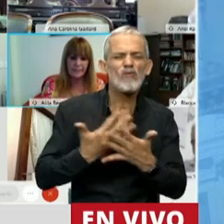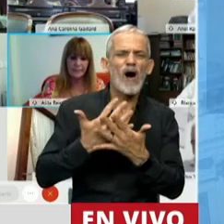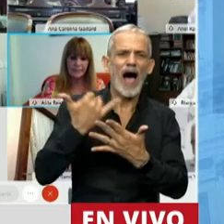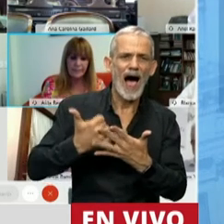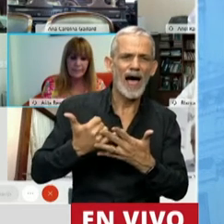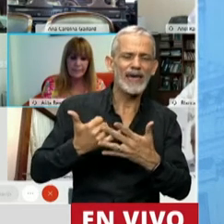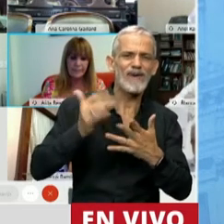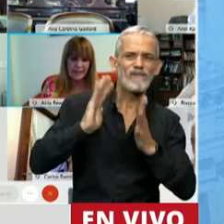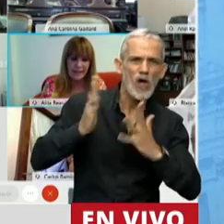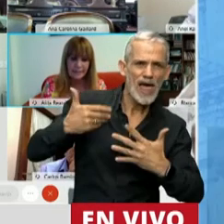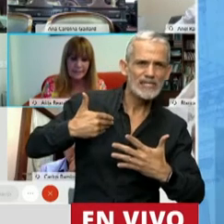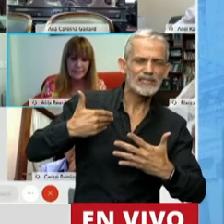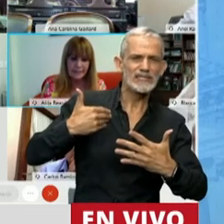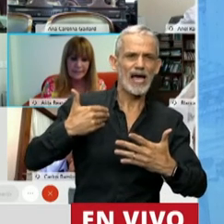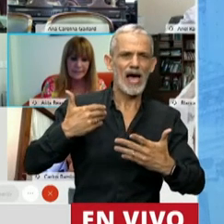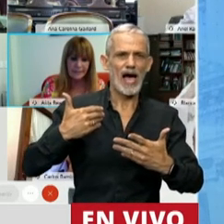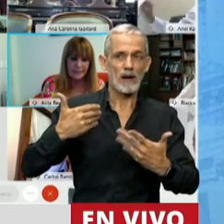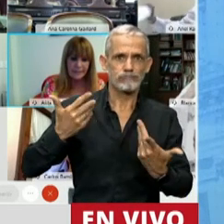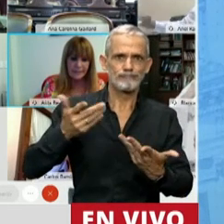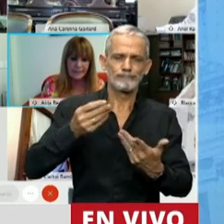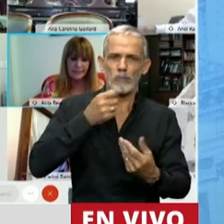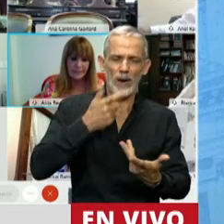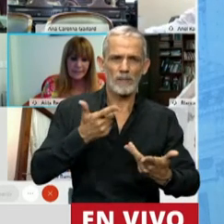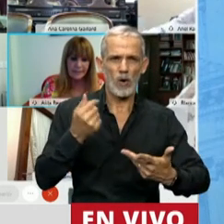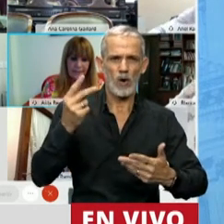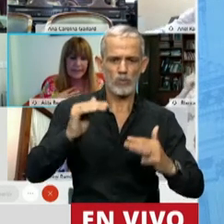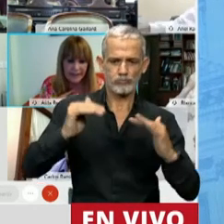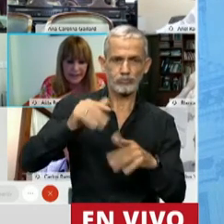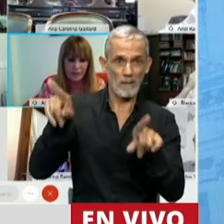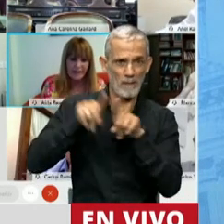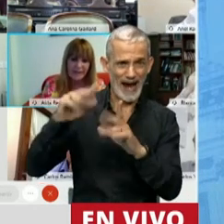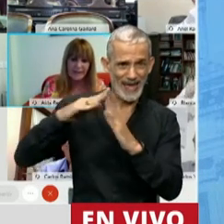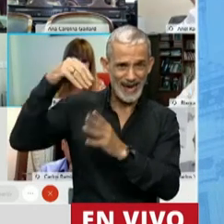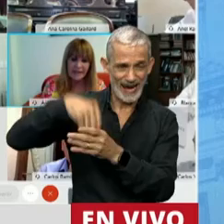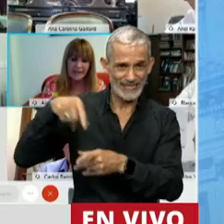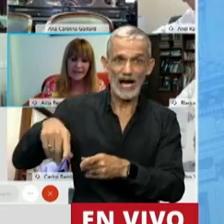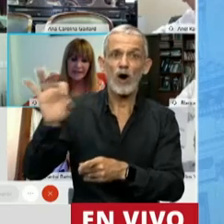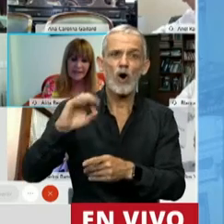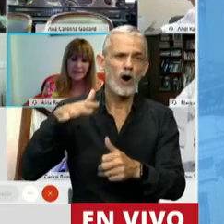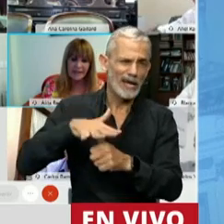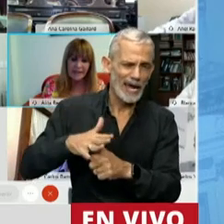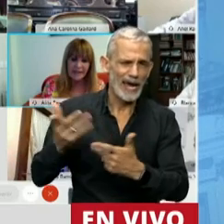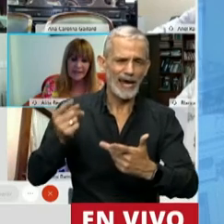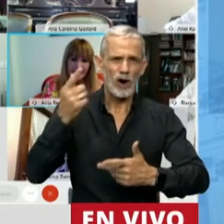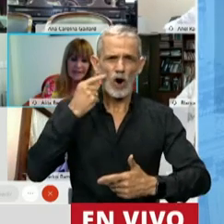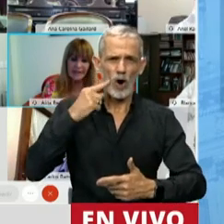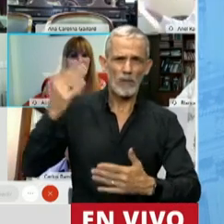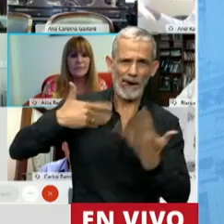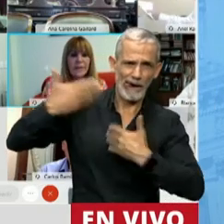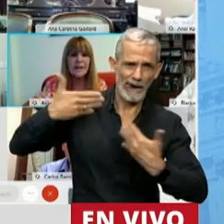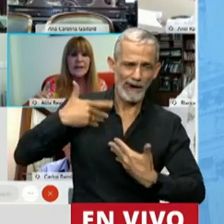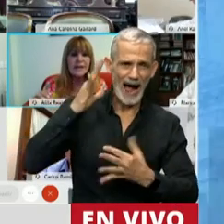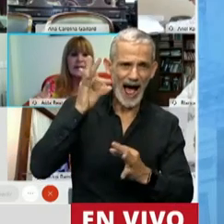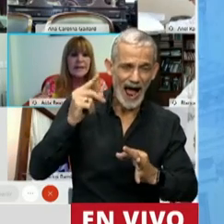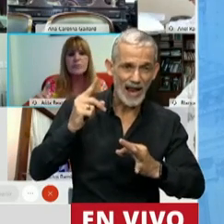violencia en su relación de pareja o violencia de género, esta situación